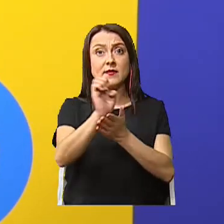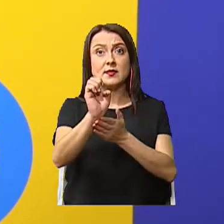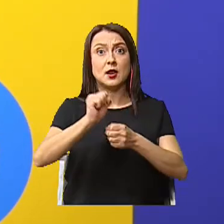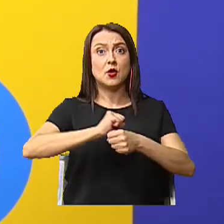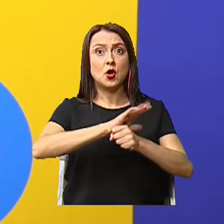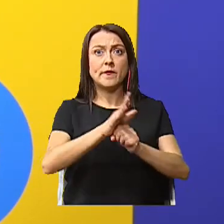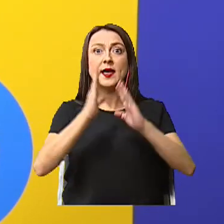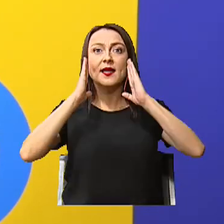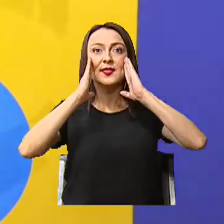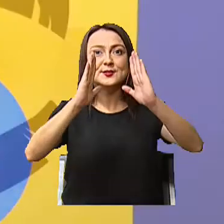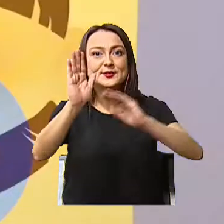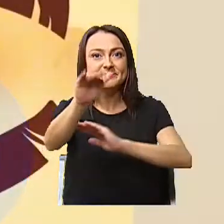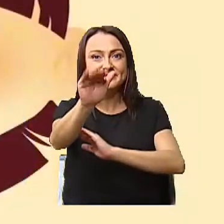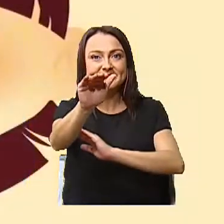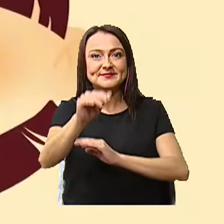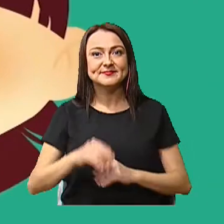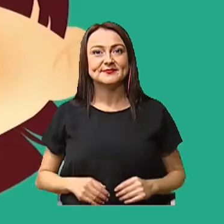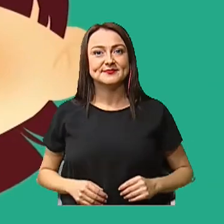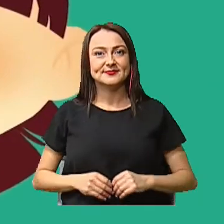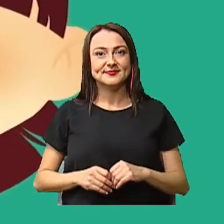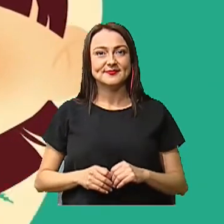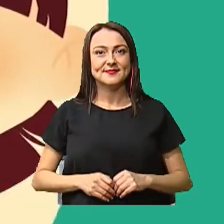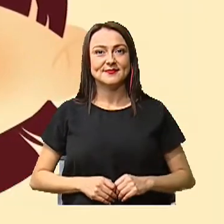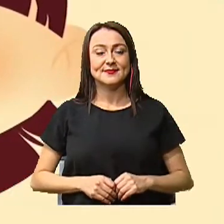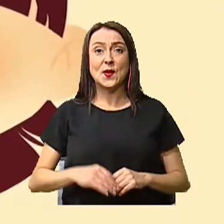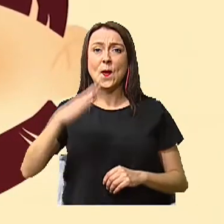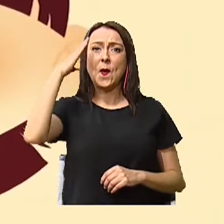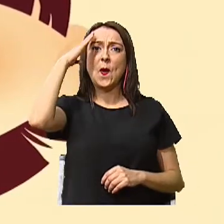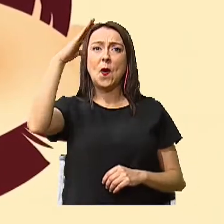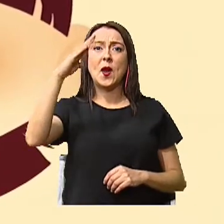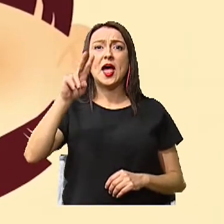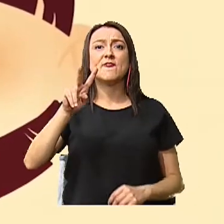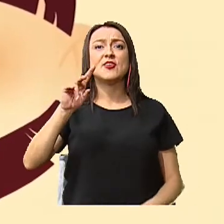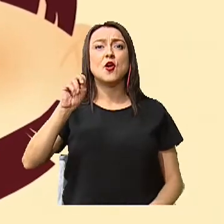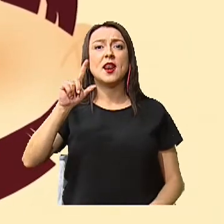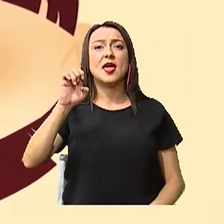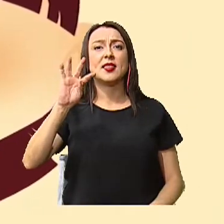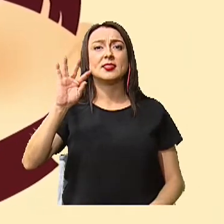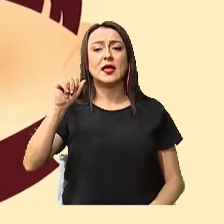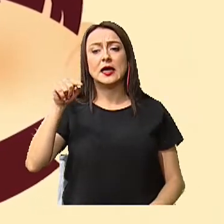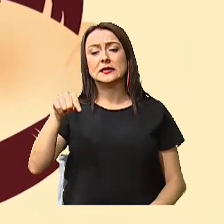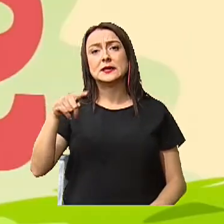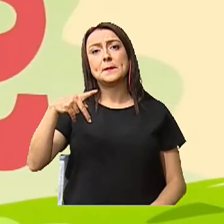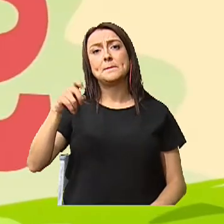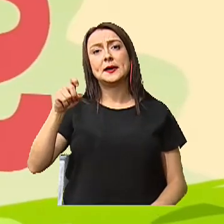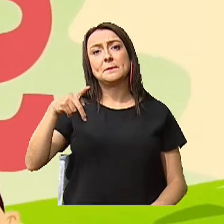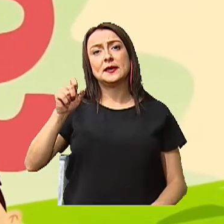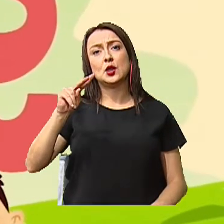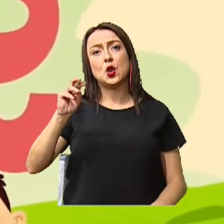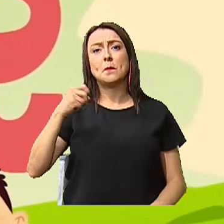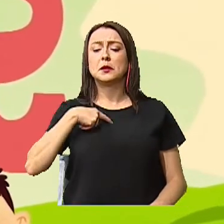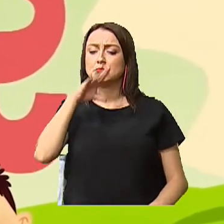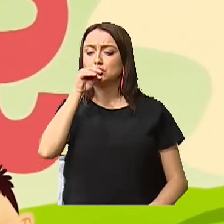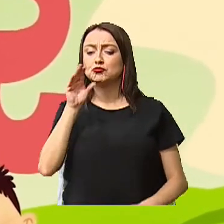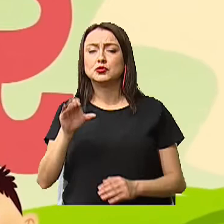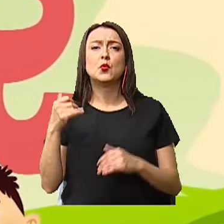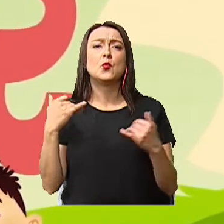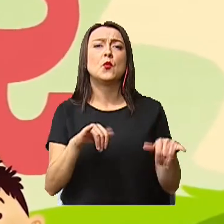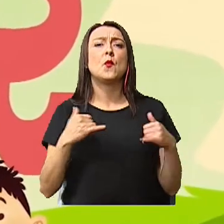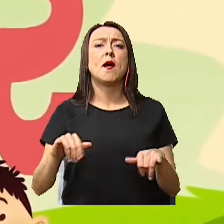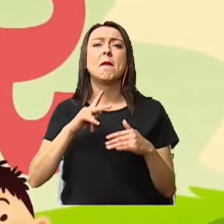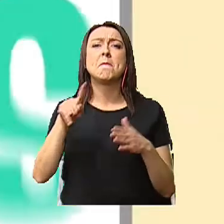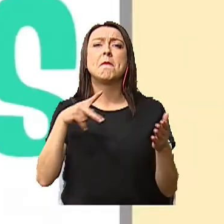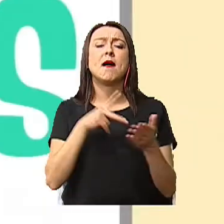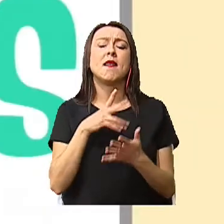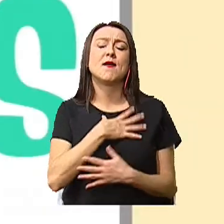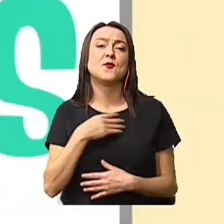Pongamos mucha atención. Hola, soy Violeta y este es Pepino, mi perrito. Nos gusta mucho jugar en el parque con